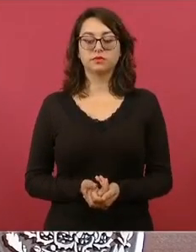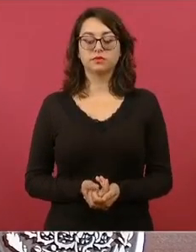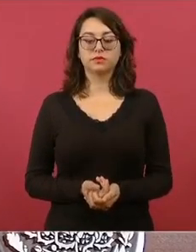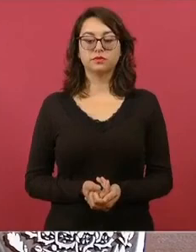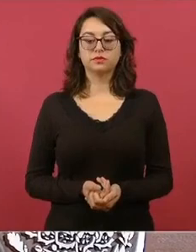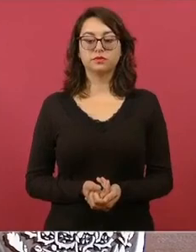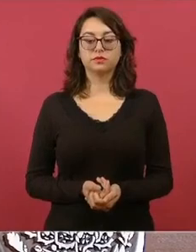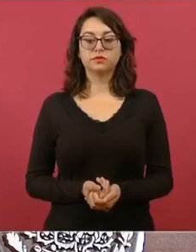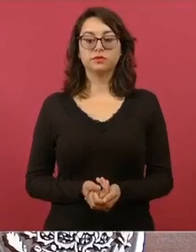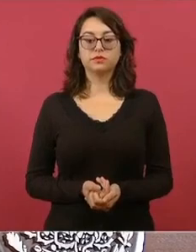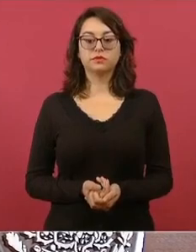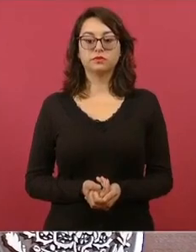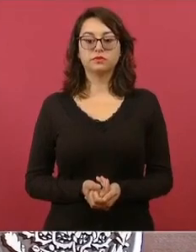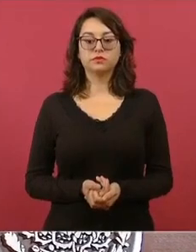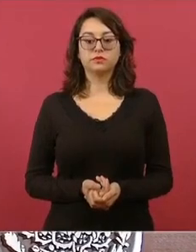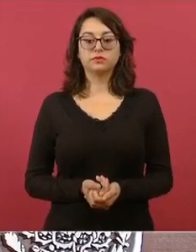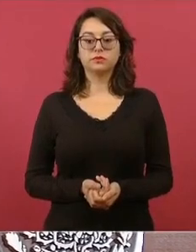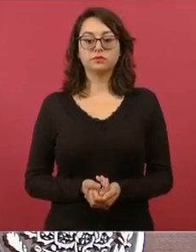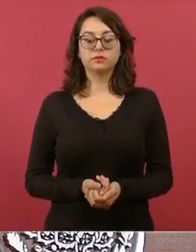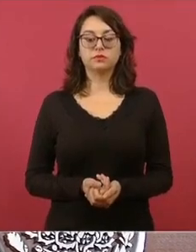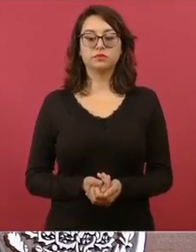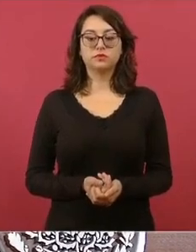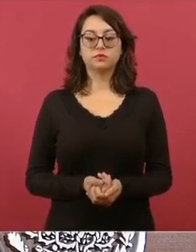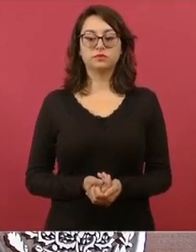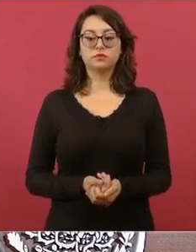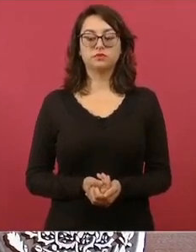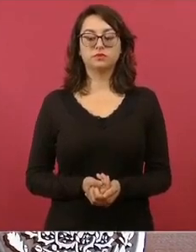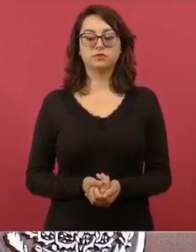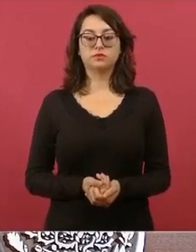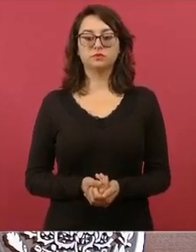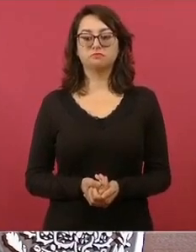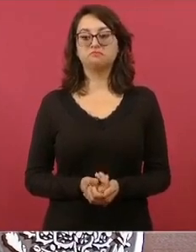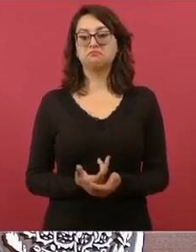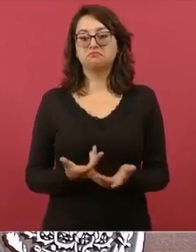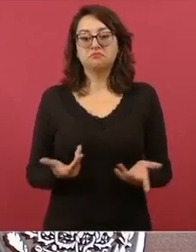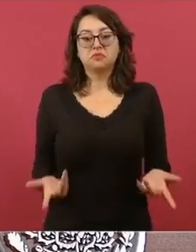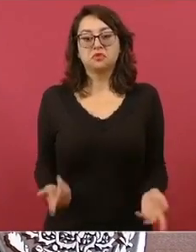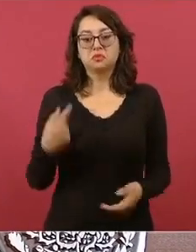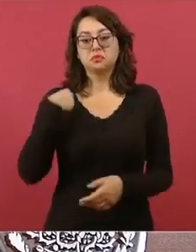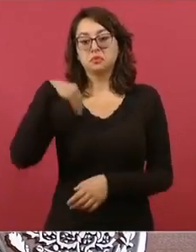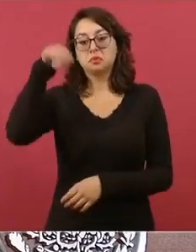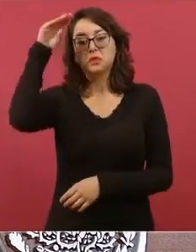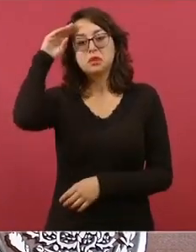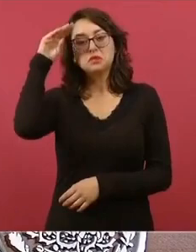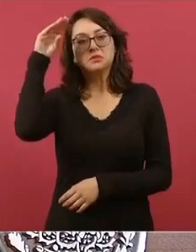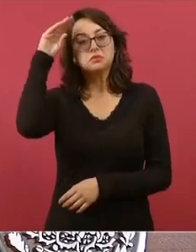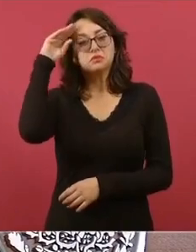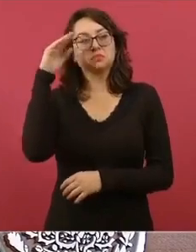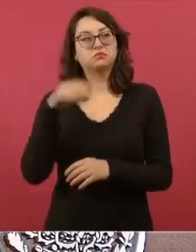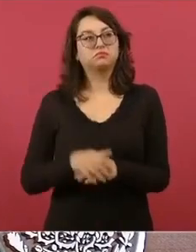95 por ciento,